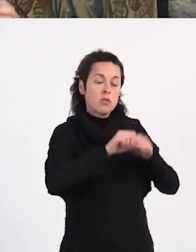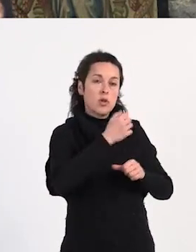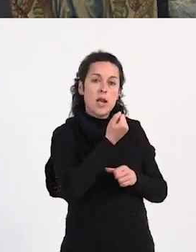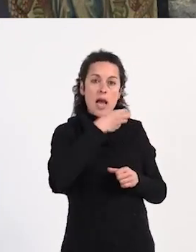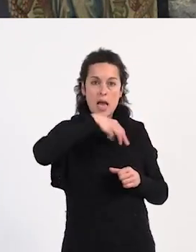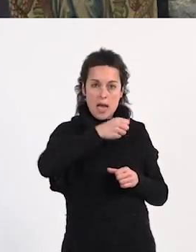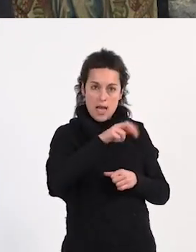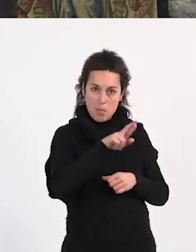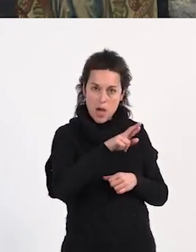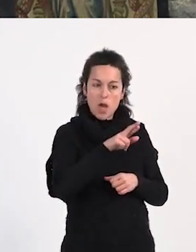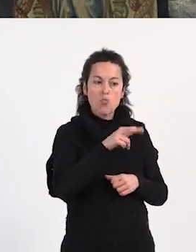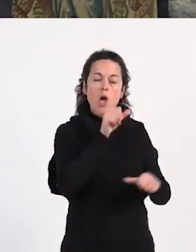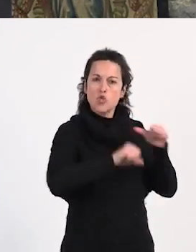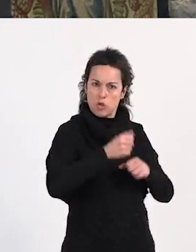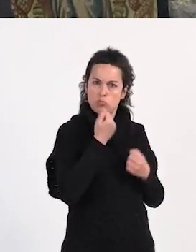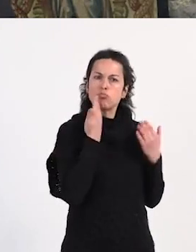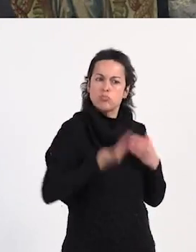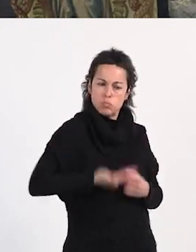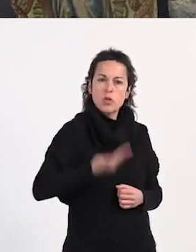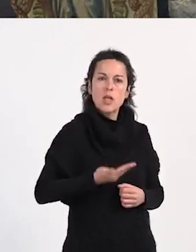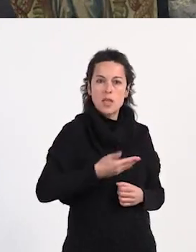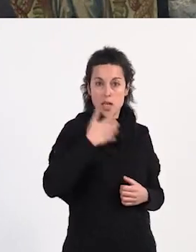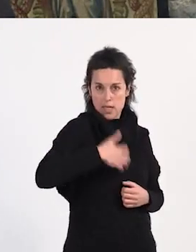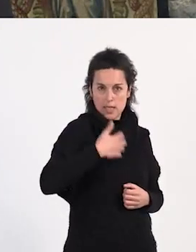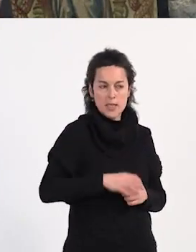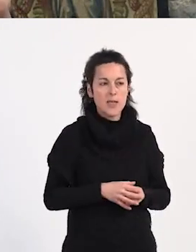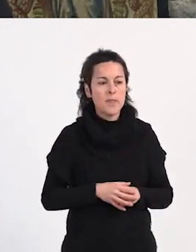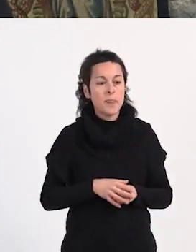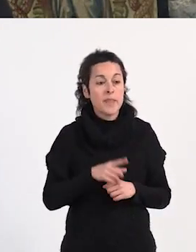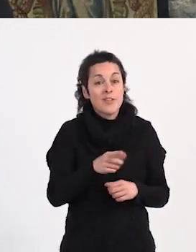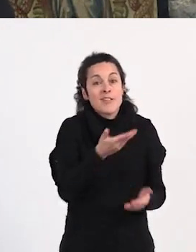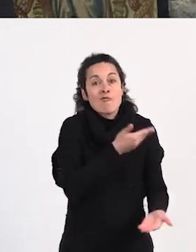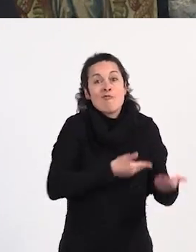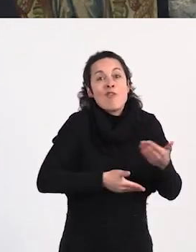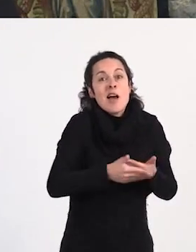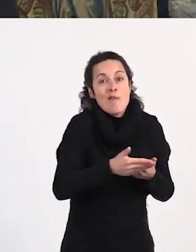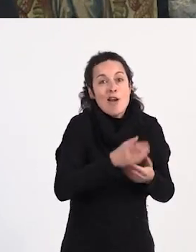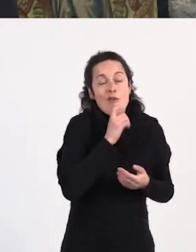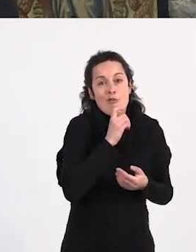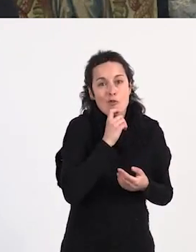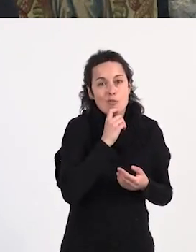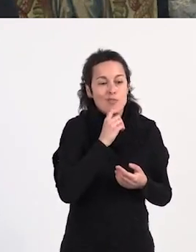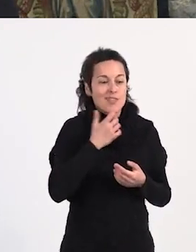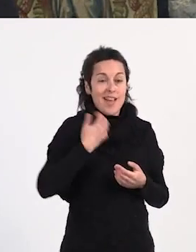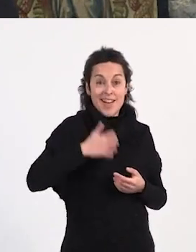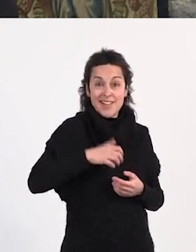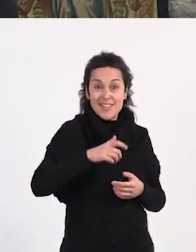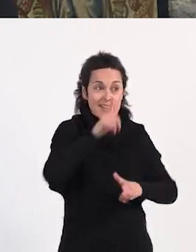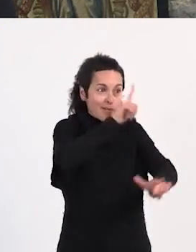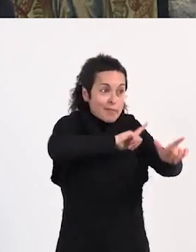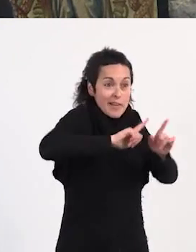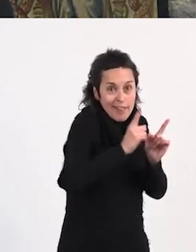muy importante y muy potente en Argentina, una actividad que realiza durante sus cortos viajes que realiza